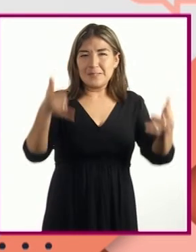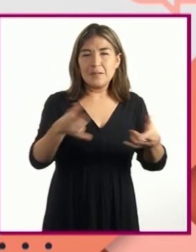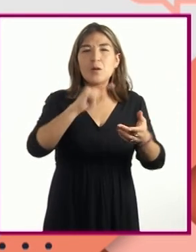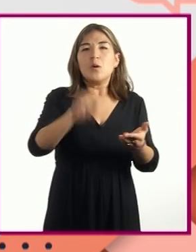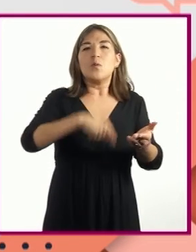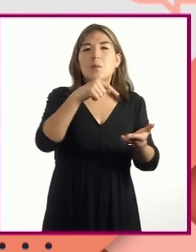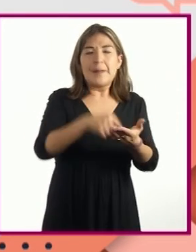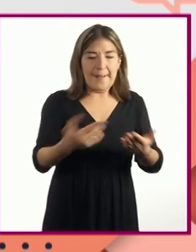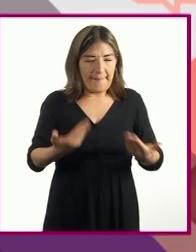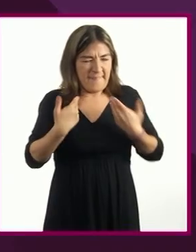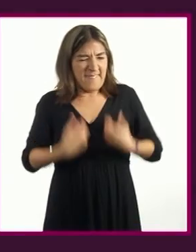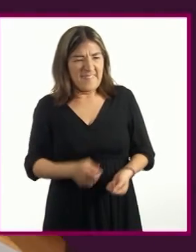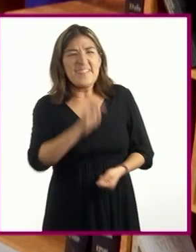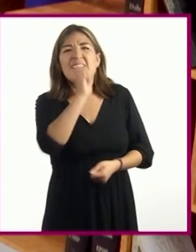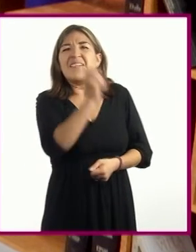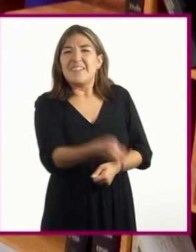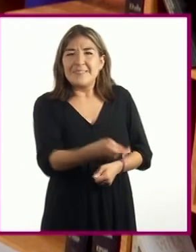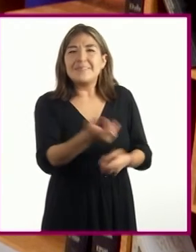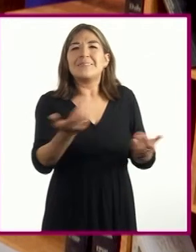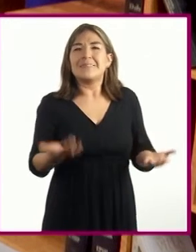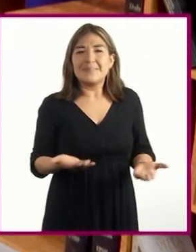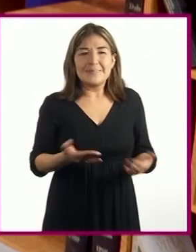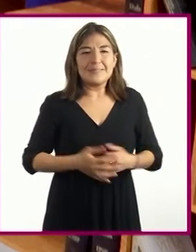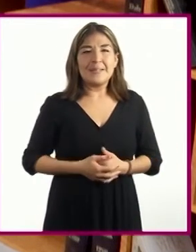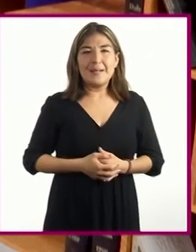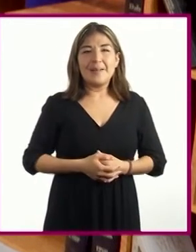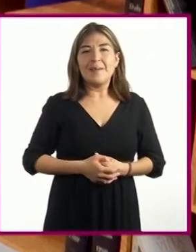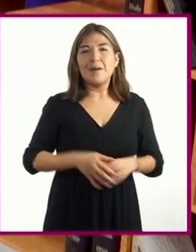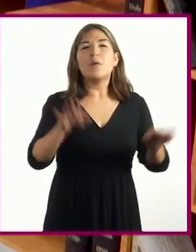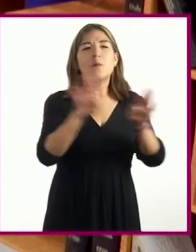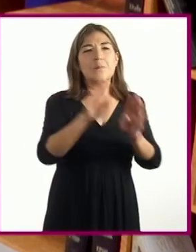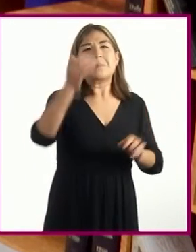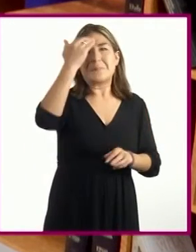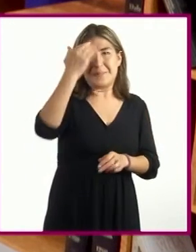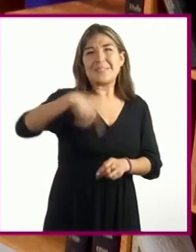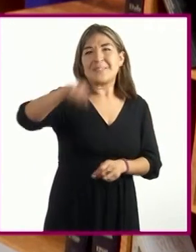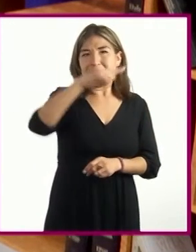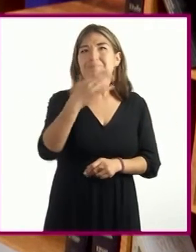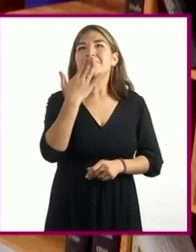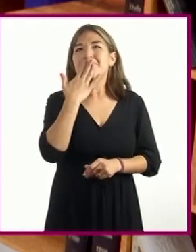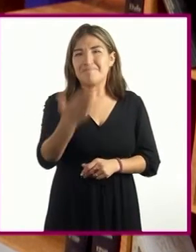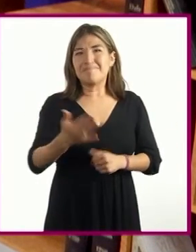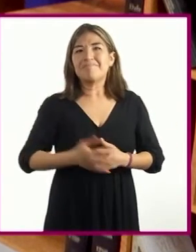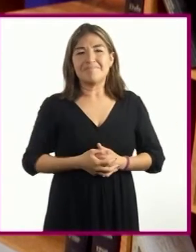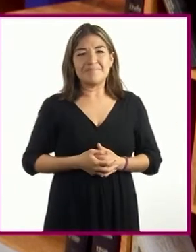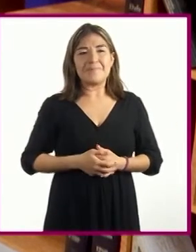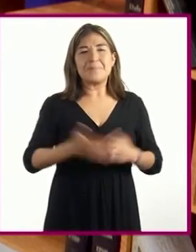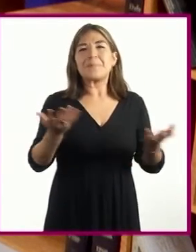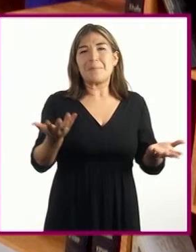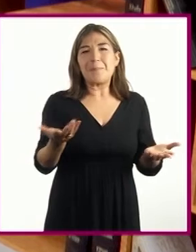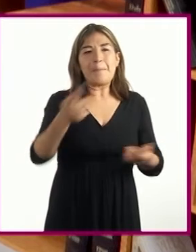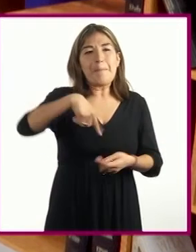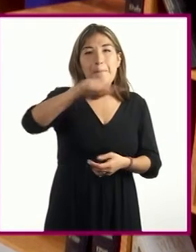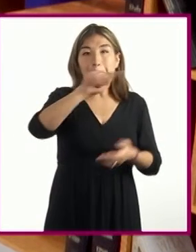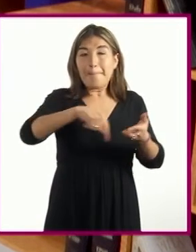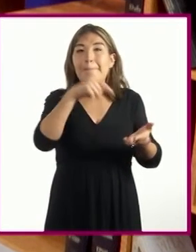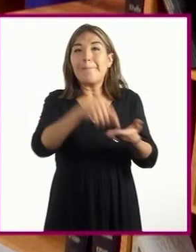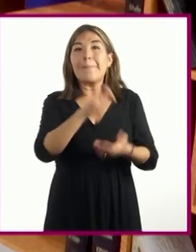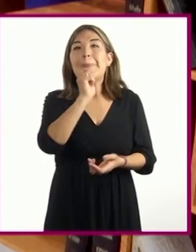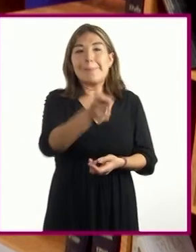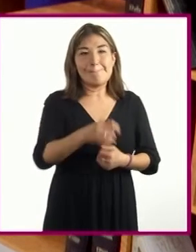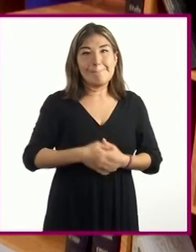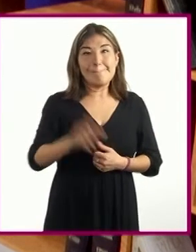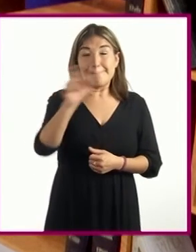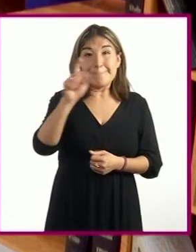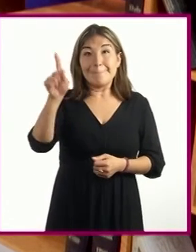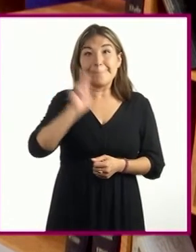es entender el cuento y este lo conocemos muy bien claro es claro que el lugar físico cuando